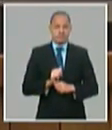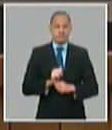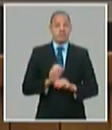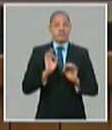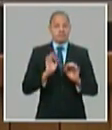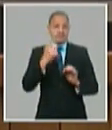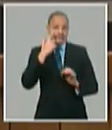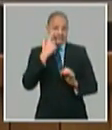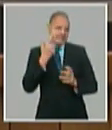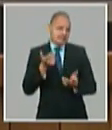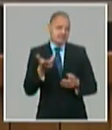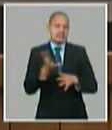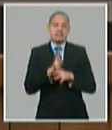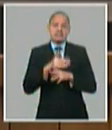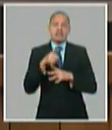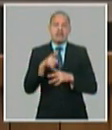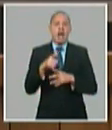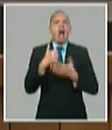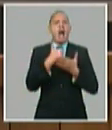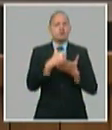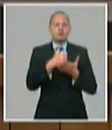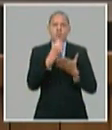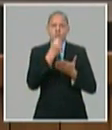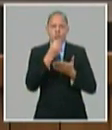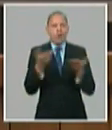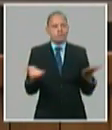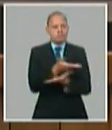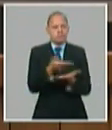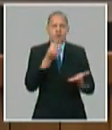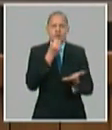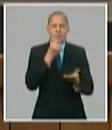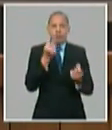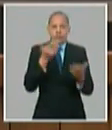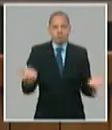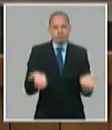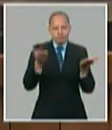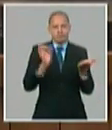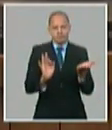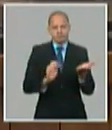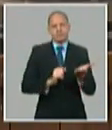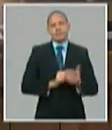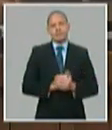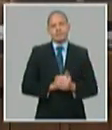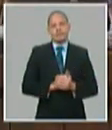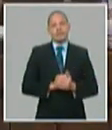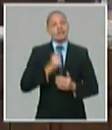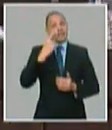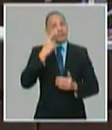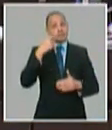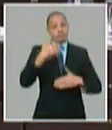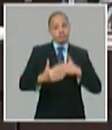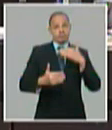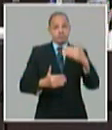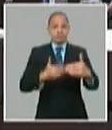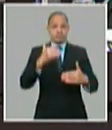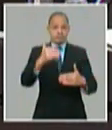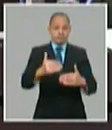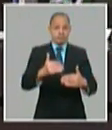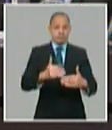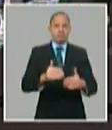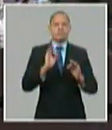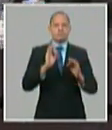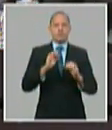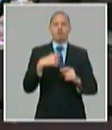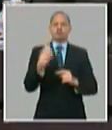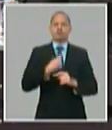nivel de ventas a la demanda de la zona en la misma medida que nosotros podamos sustituir los insumos que se